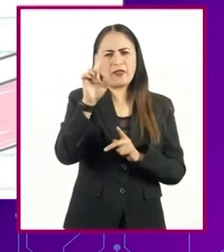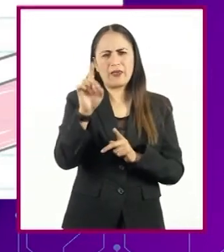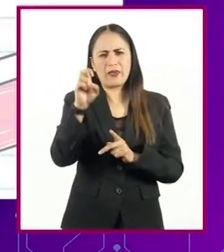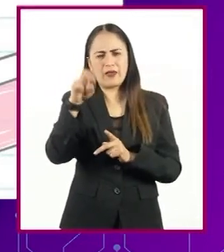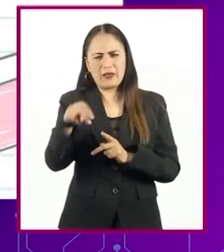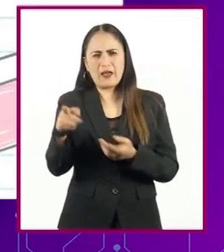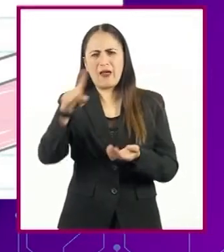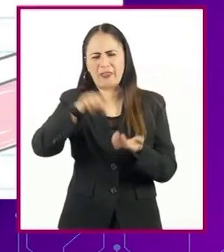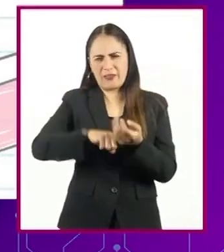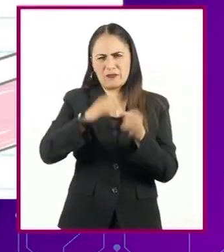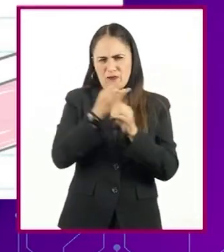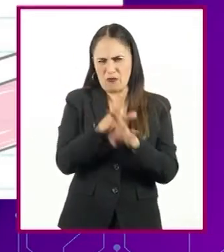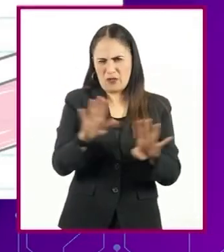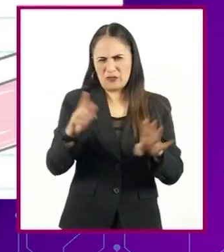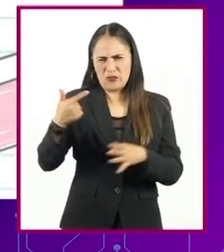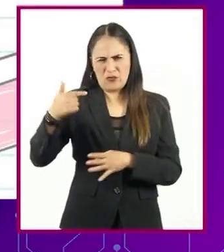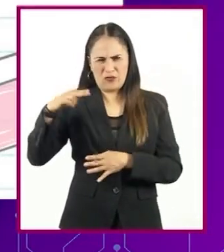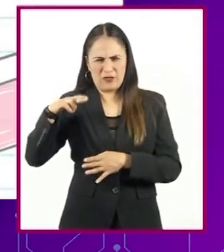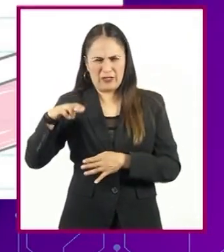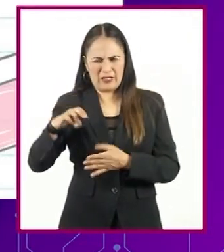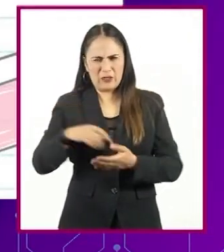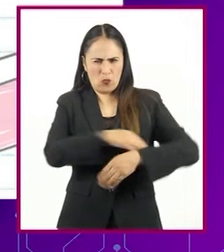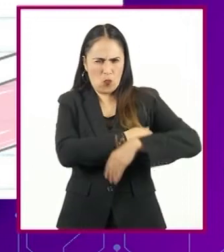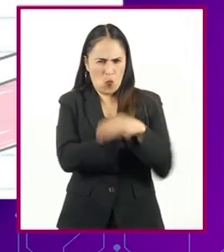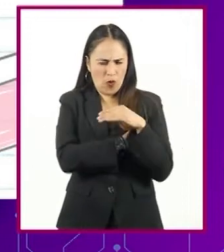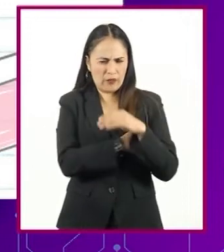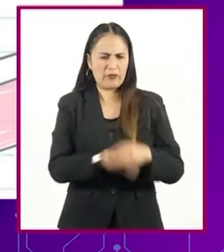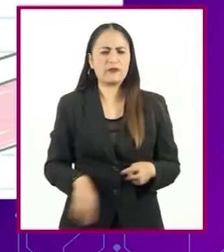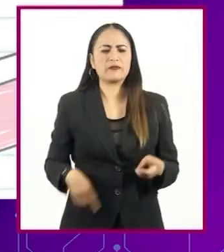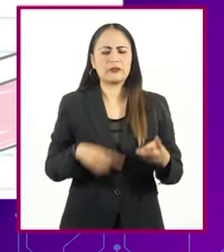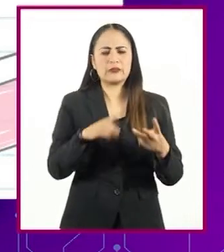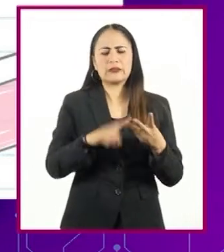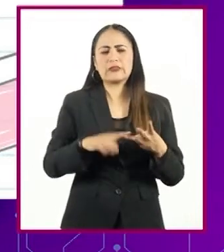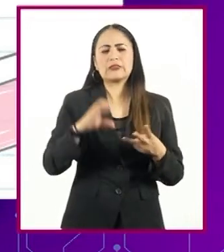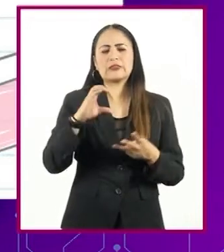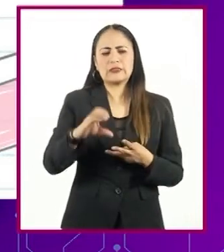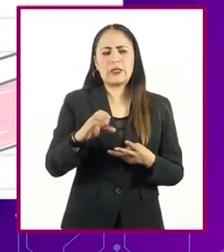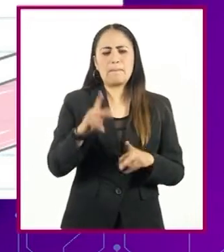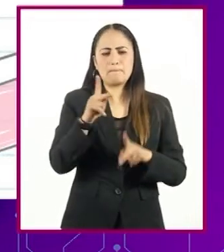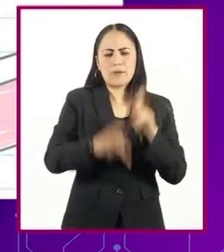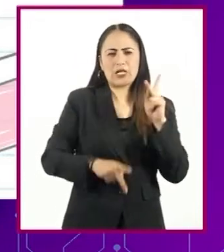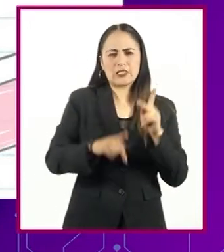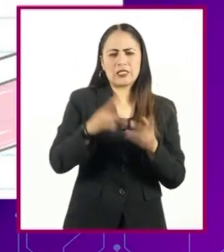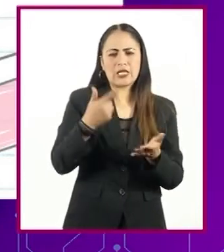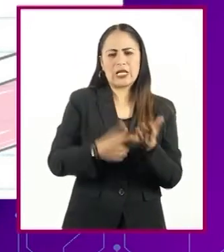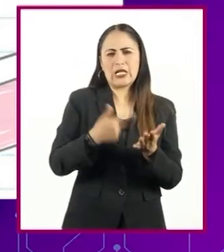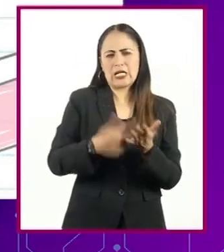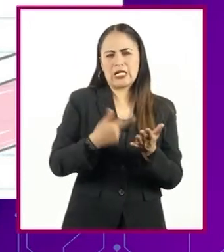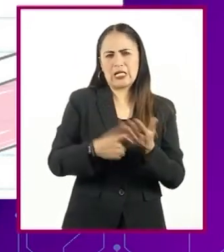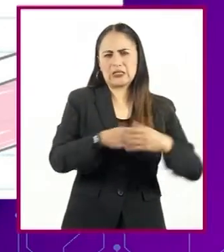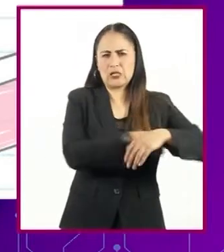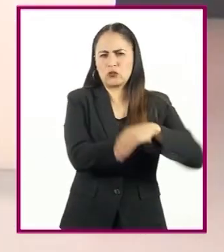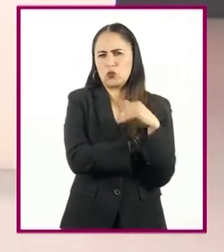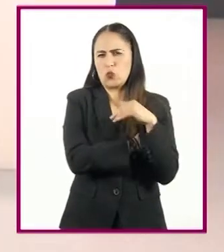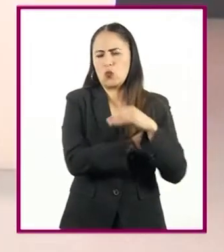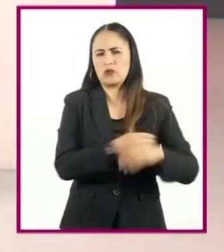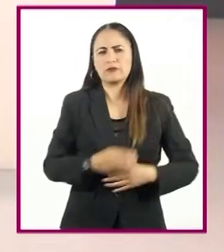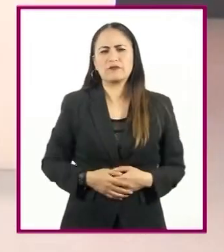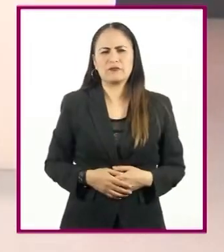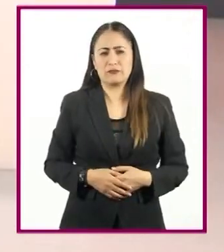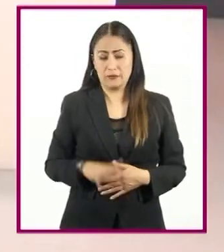la información genética. Inciso C. Fracción de lípidos que almacenan grasas. ¿Lo tienen?